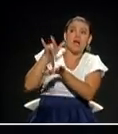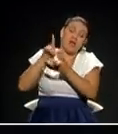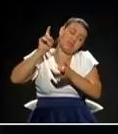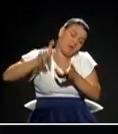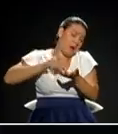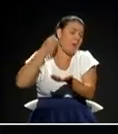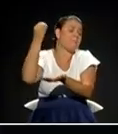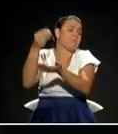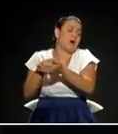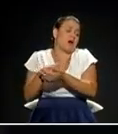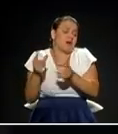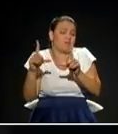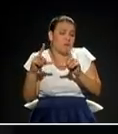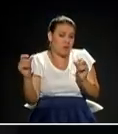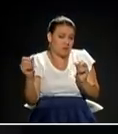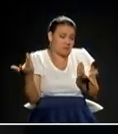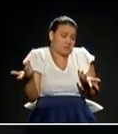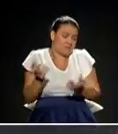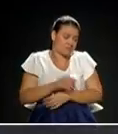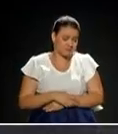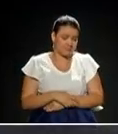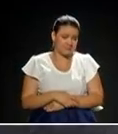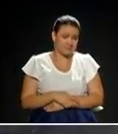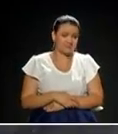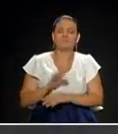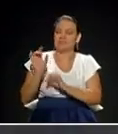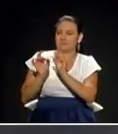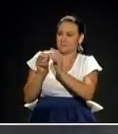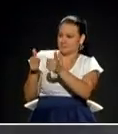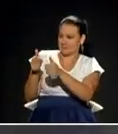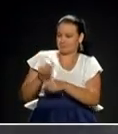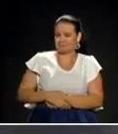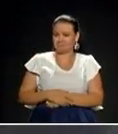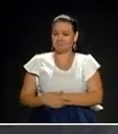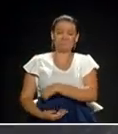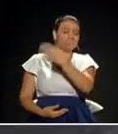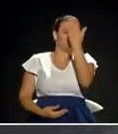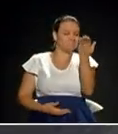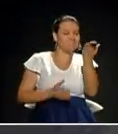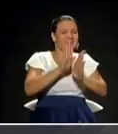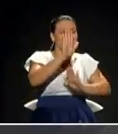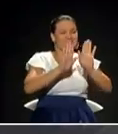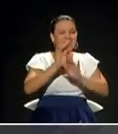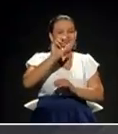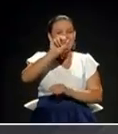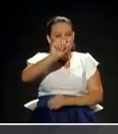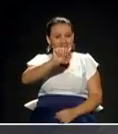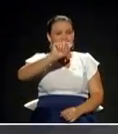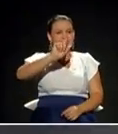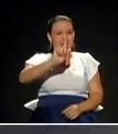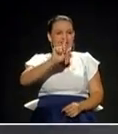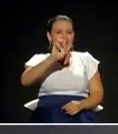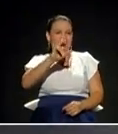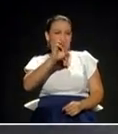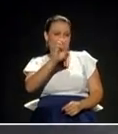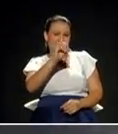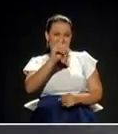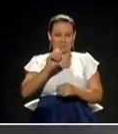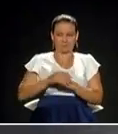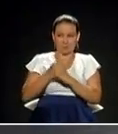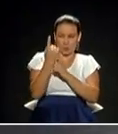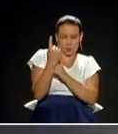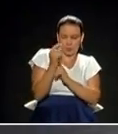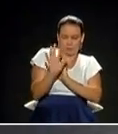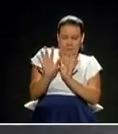boletas. Perfecto. Es el turno, entonces, del candidato Alfredo Ramos. Como es una pregunta a la que queda, la voy a leer de